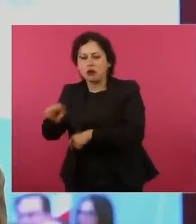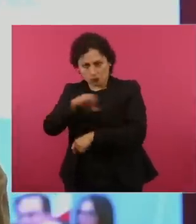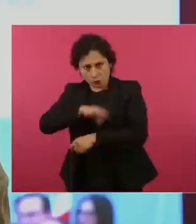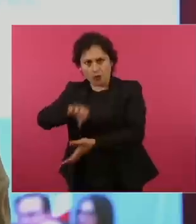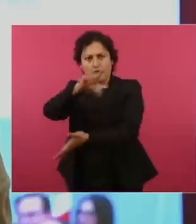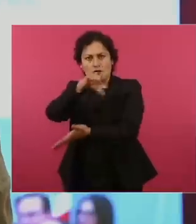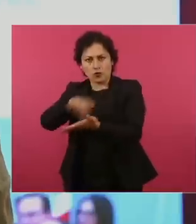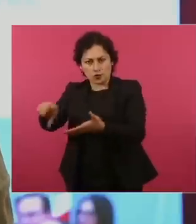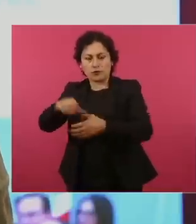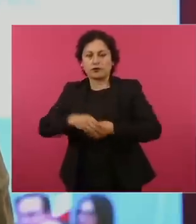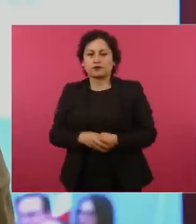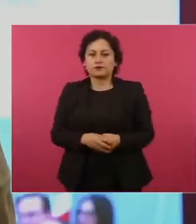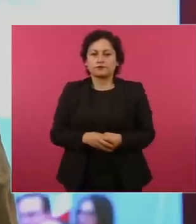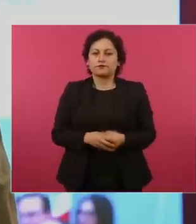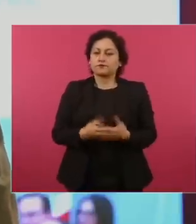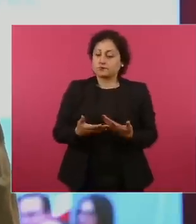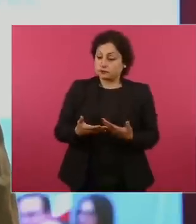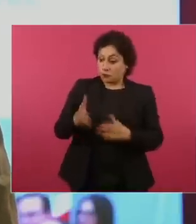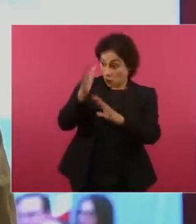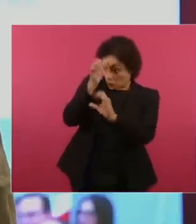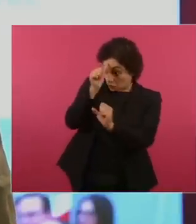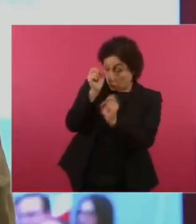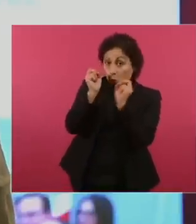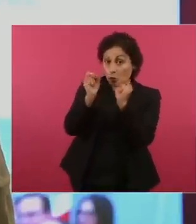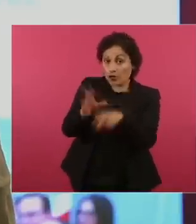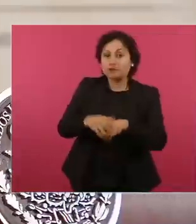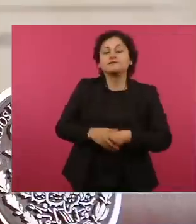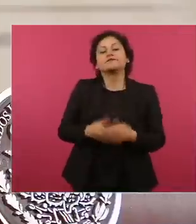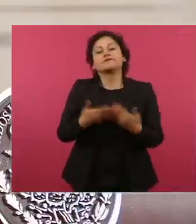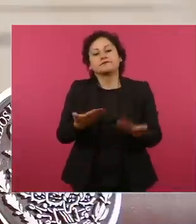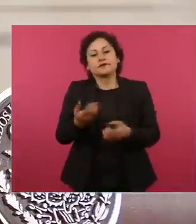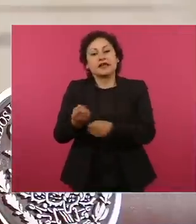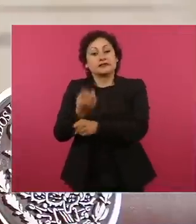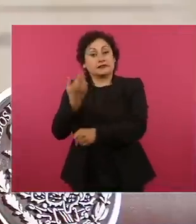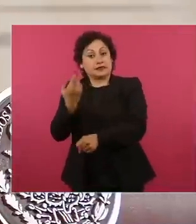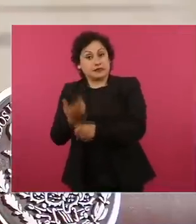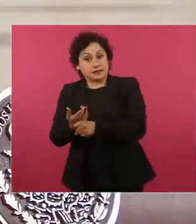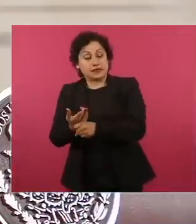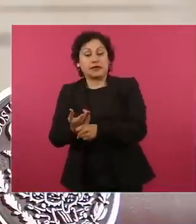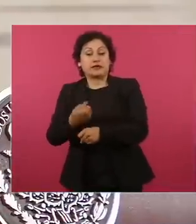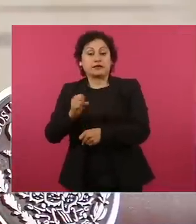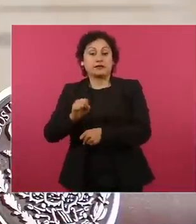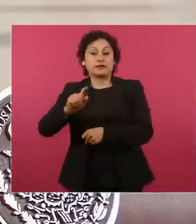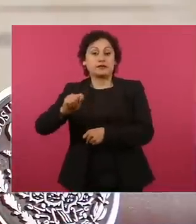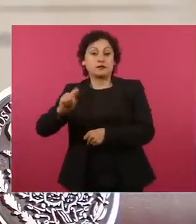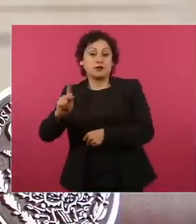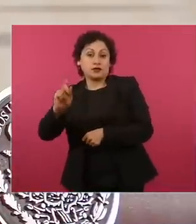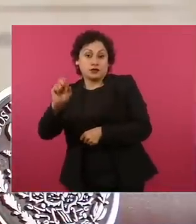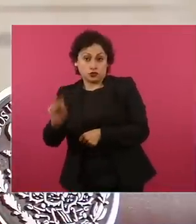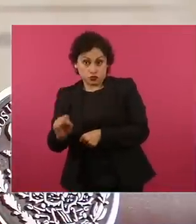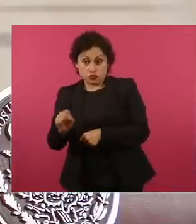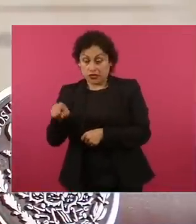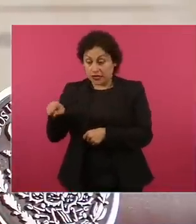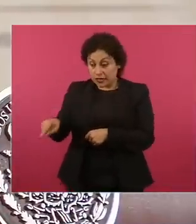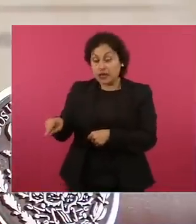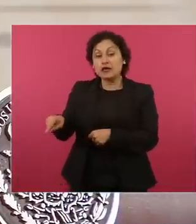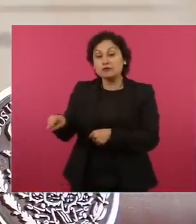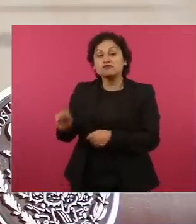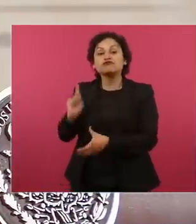búsqueda de dicho consenso, la Secretaría del Trabajo y Previsión Social medió con las distintas